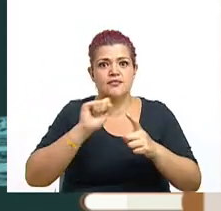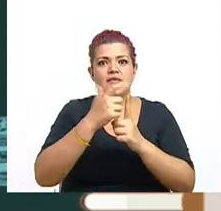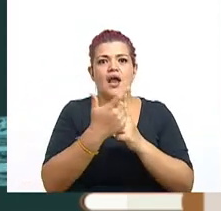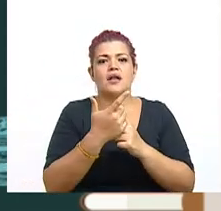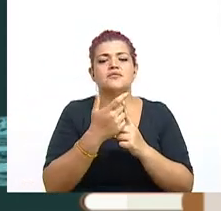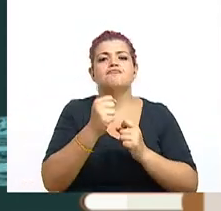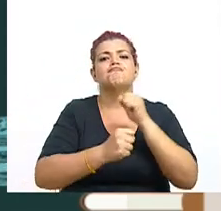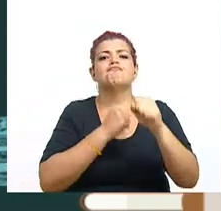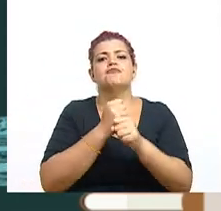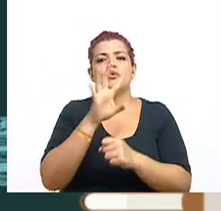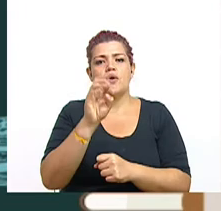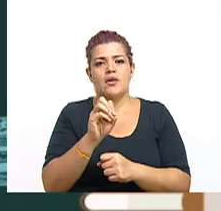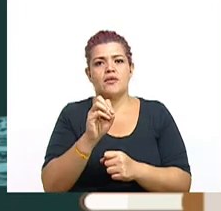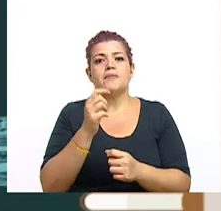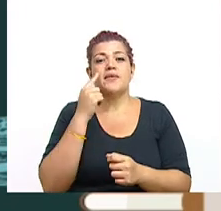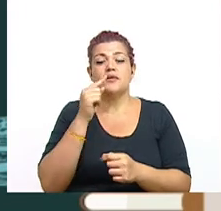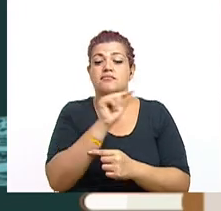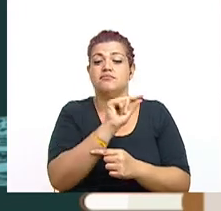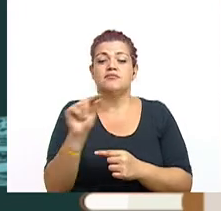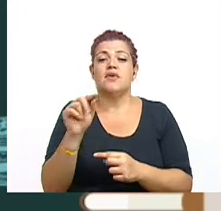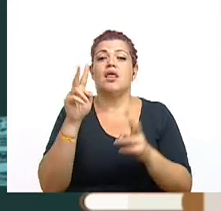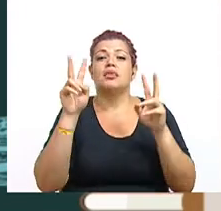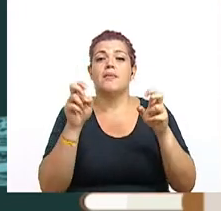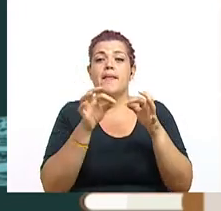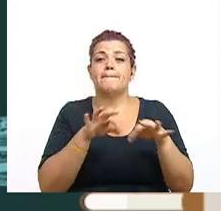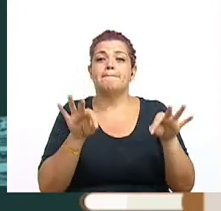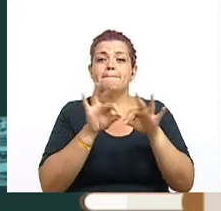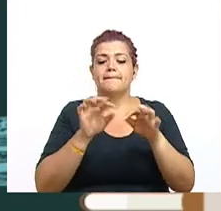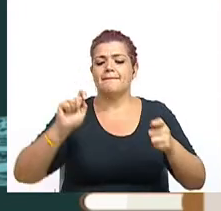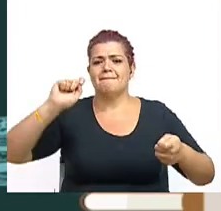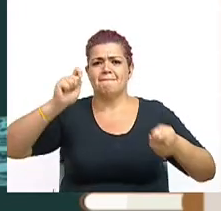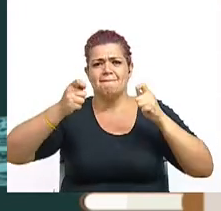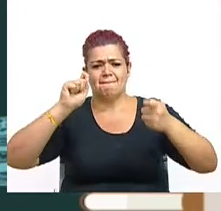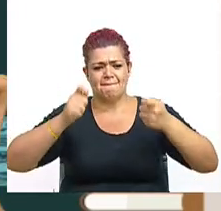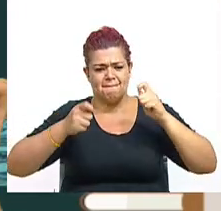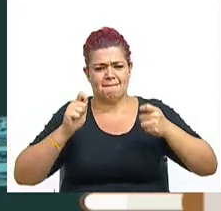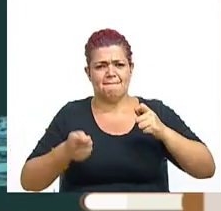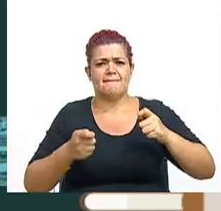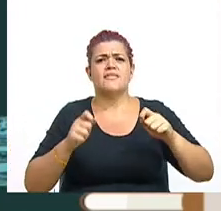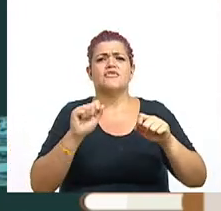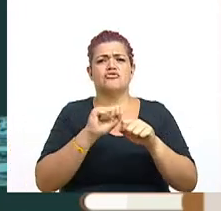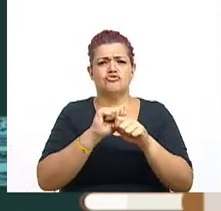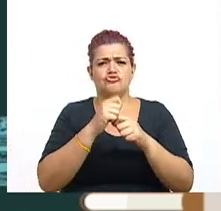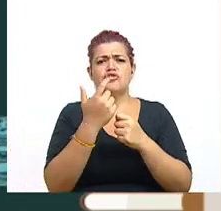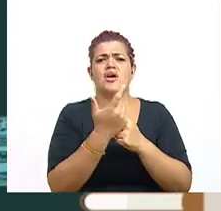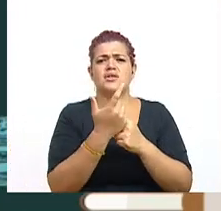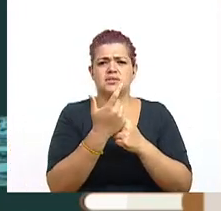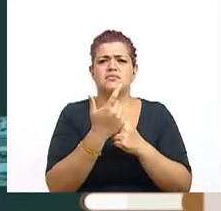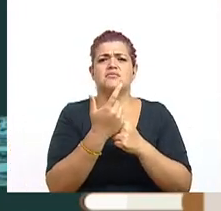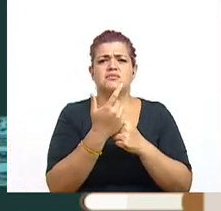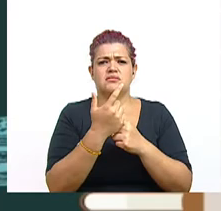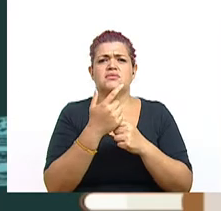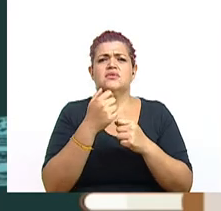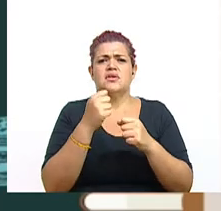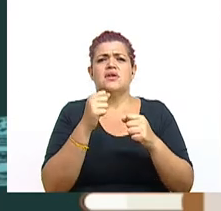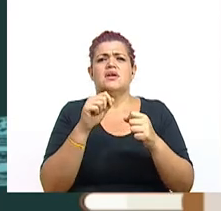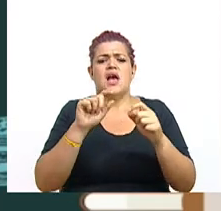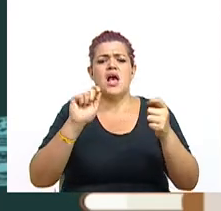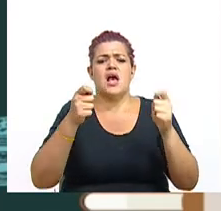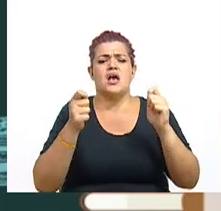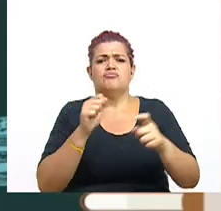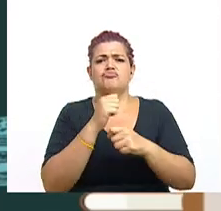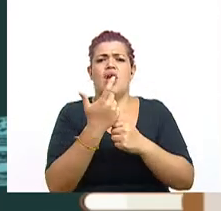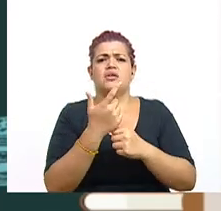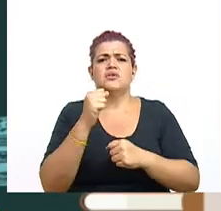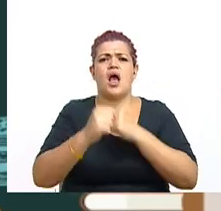Ah, ese es el tema, vamos a subrayar ahí, reformas sociales de los años 40, rayita, ese es el tema que vamos a estudiar, no